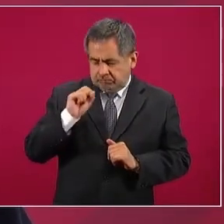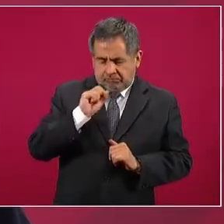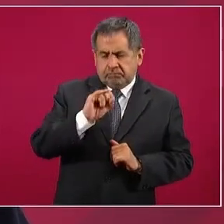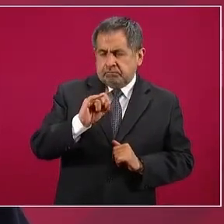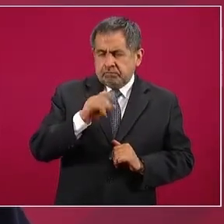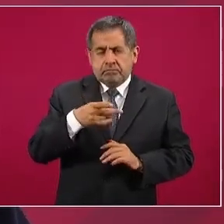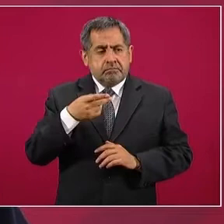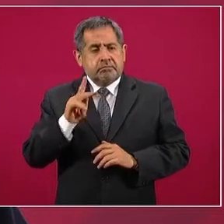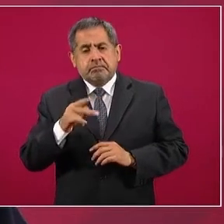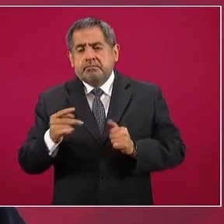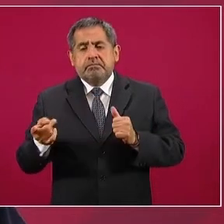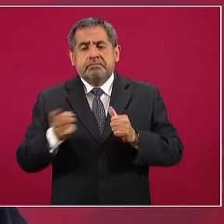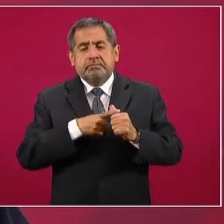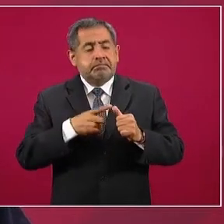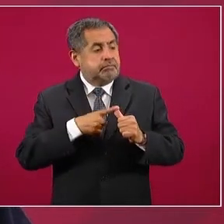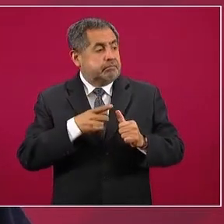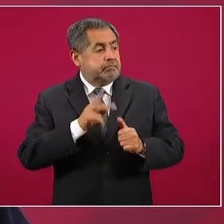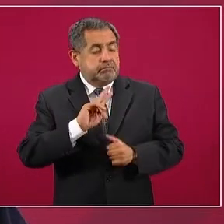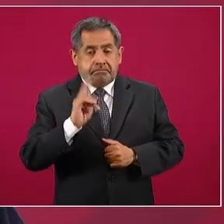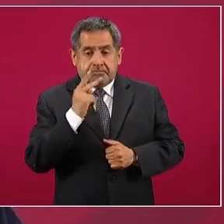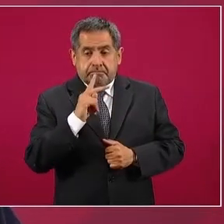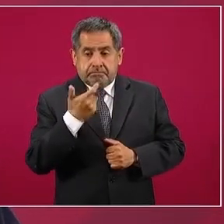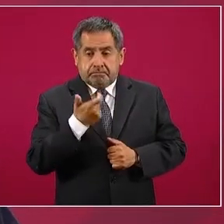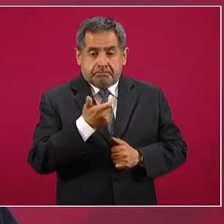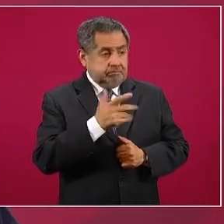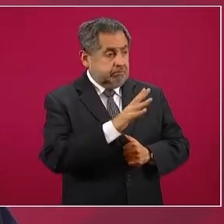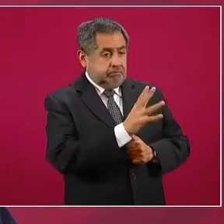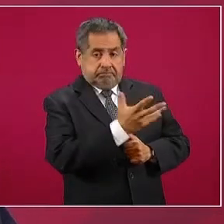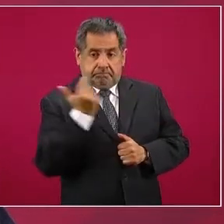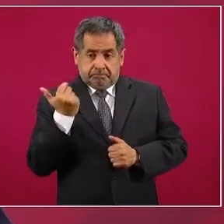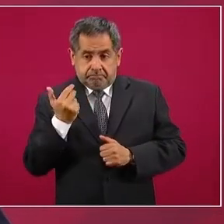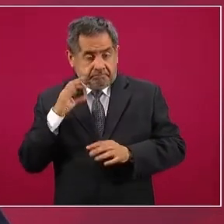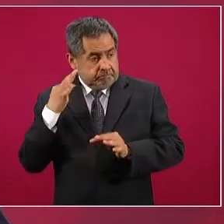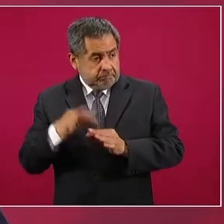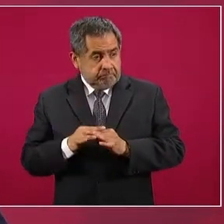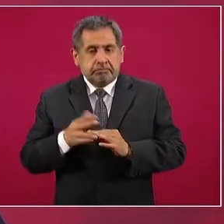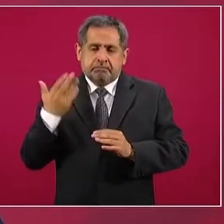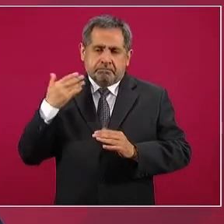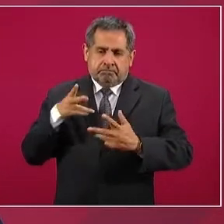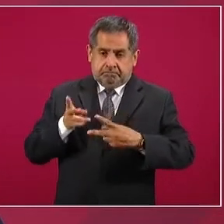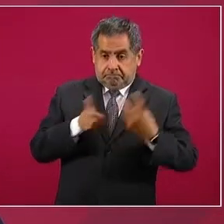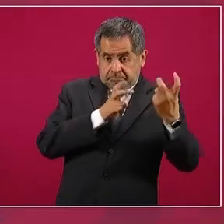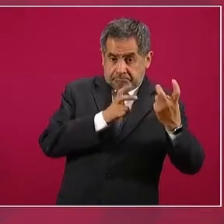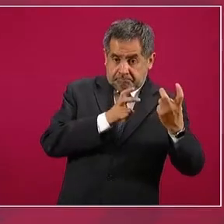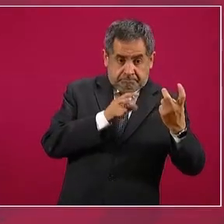primero si ya devolvieron lo que se robaron